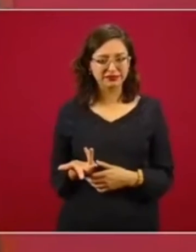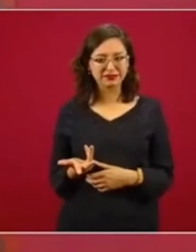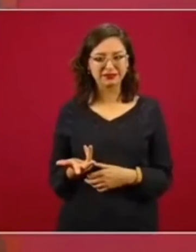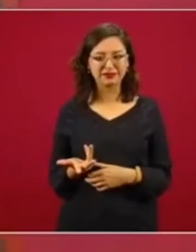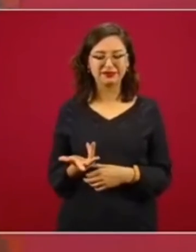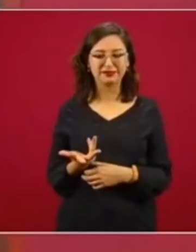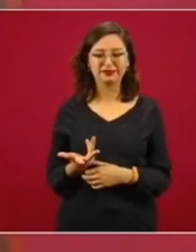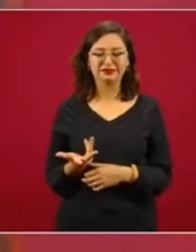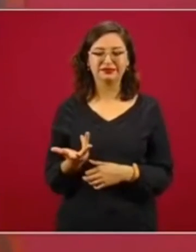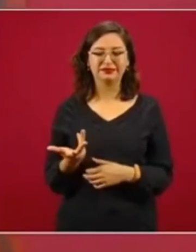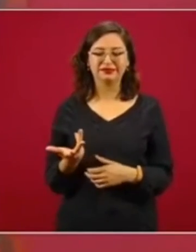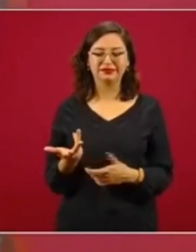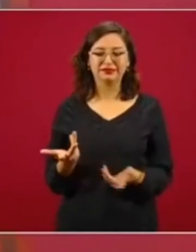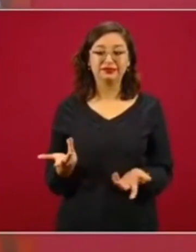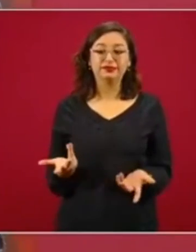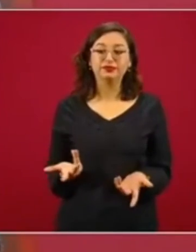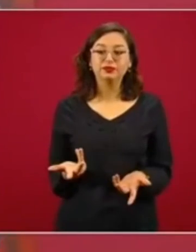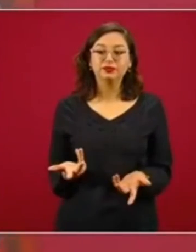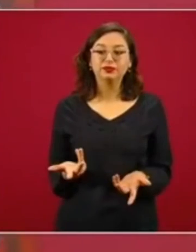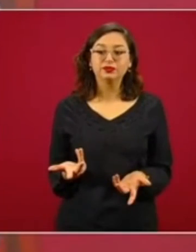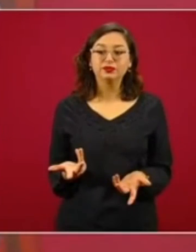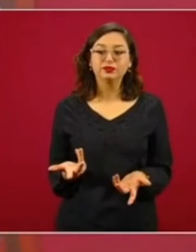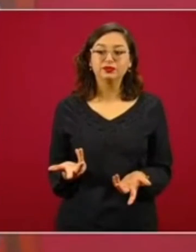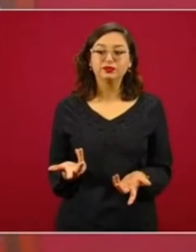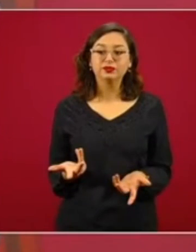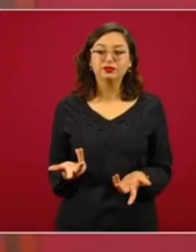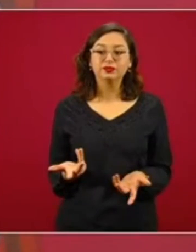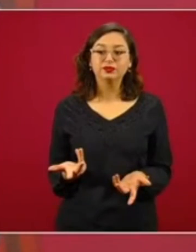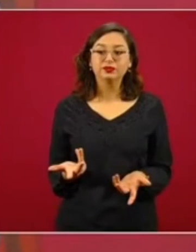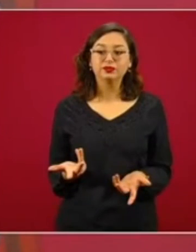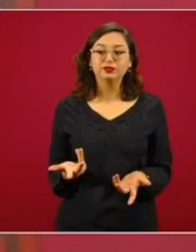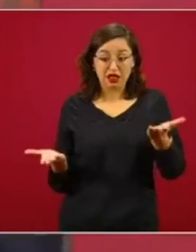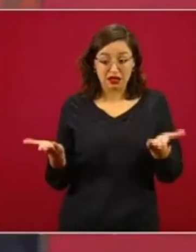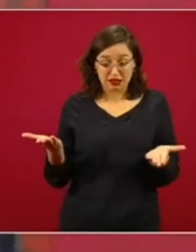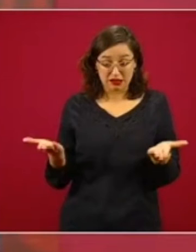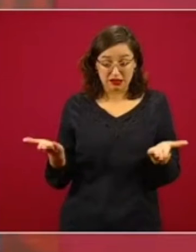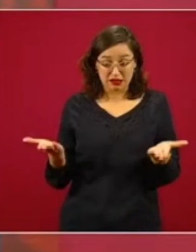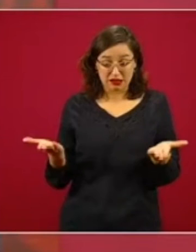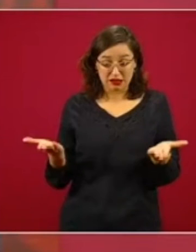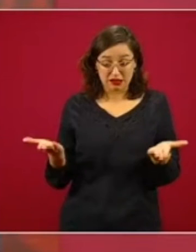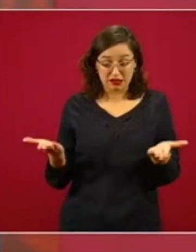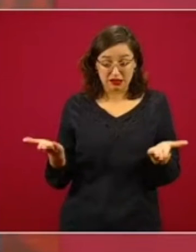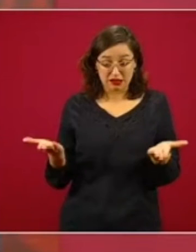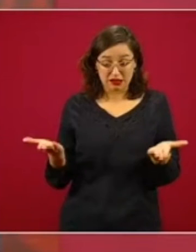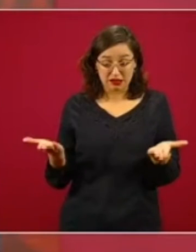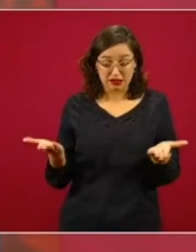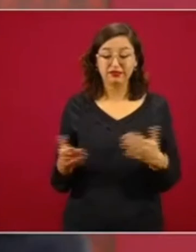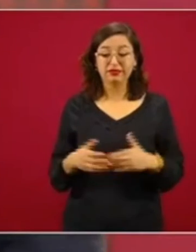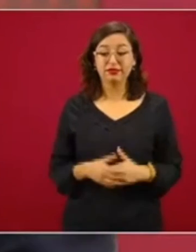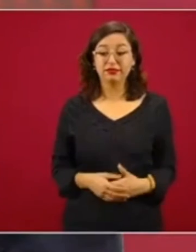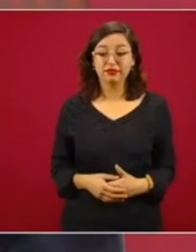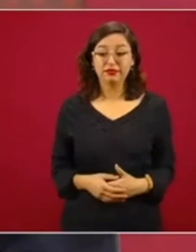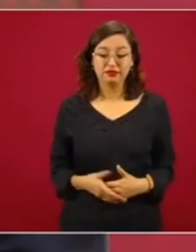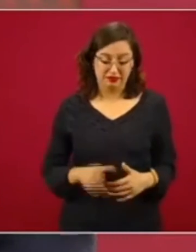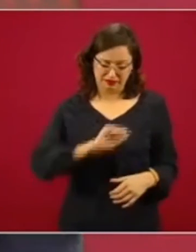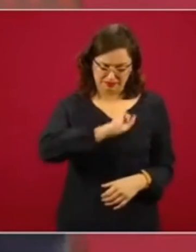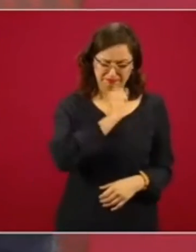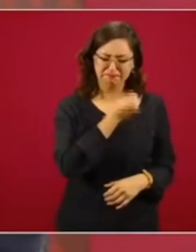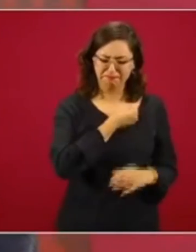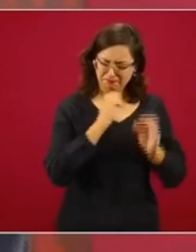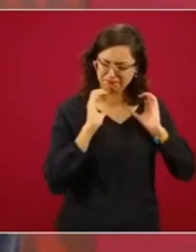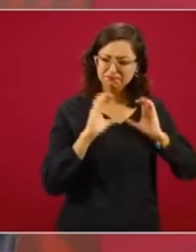con equilibrio, cuidar nuestra salud